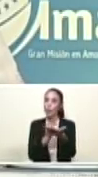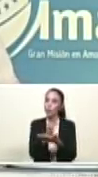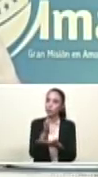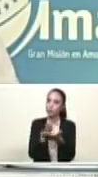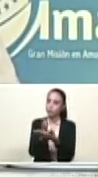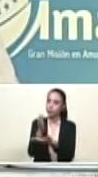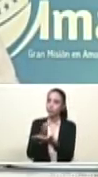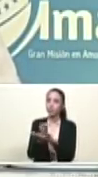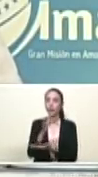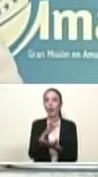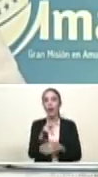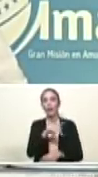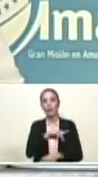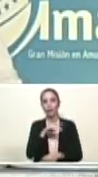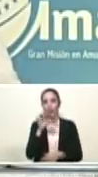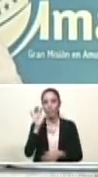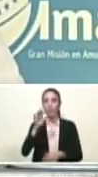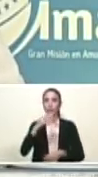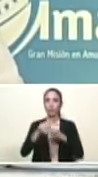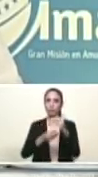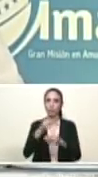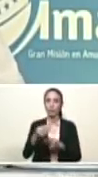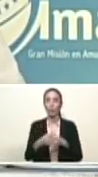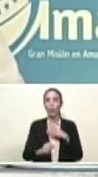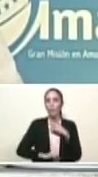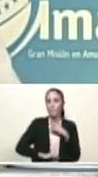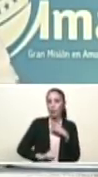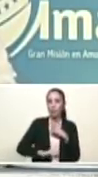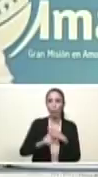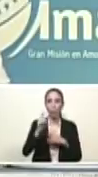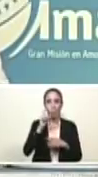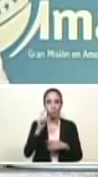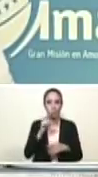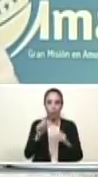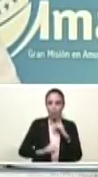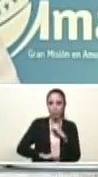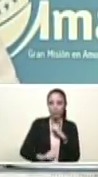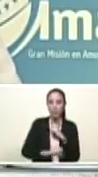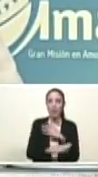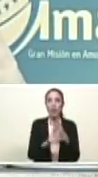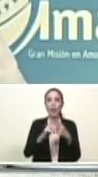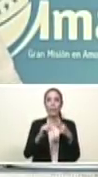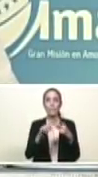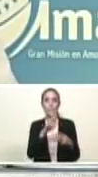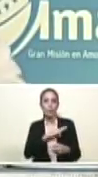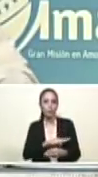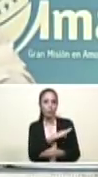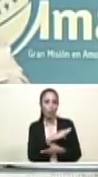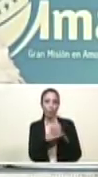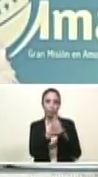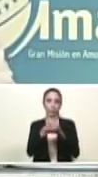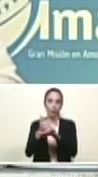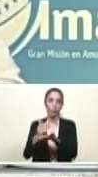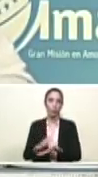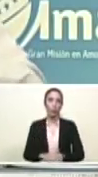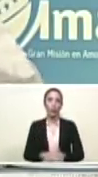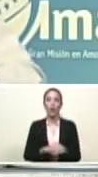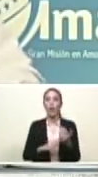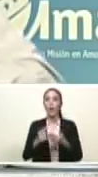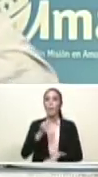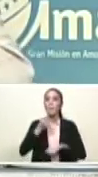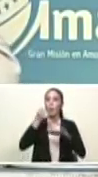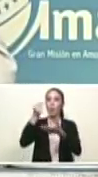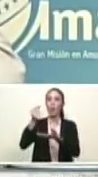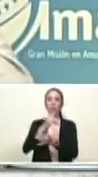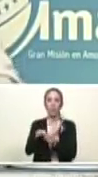del carnet de la patria, parto humanizado, misión José Gregorio Hernández, bono independencia,